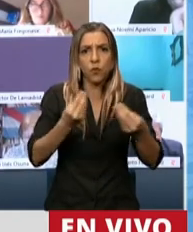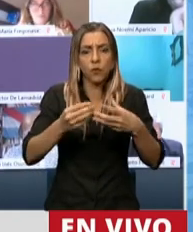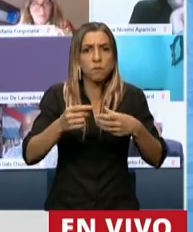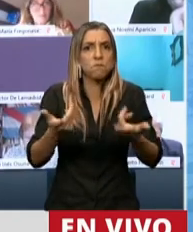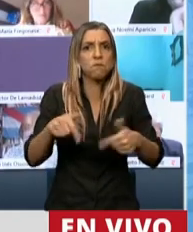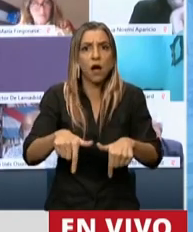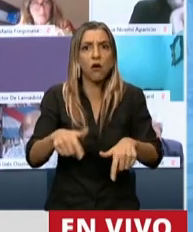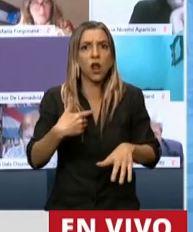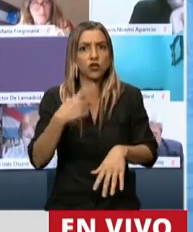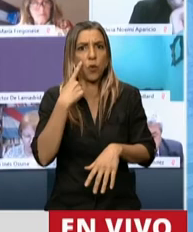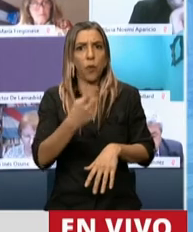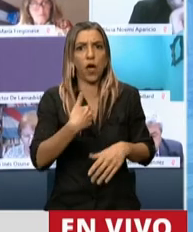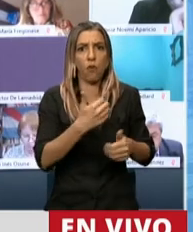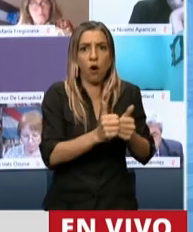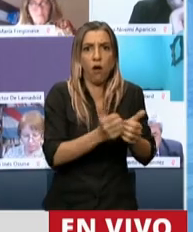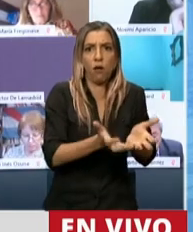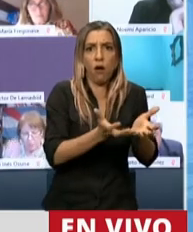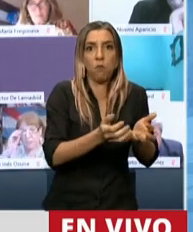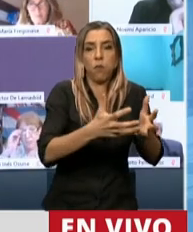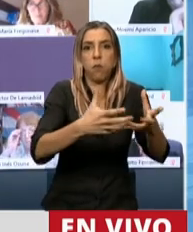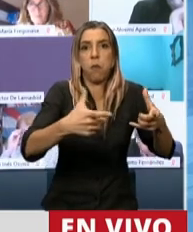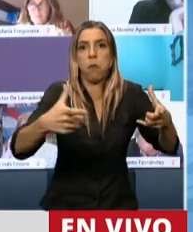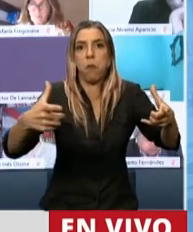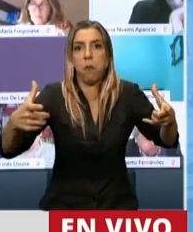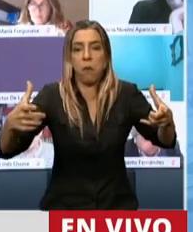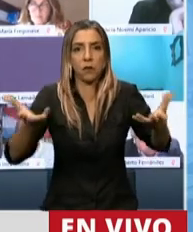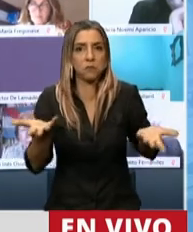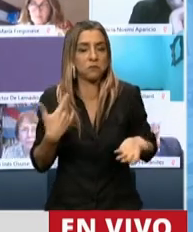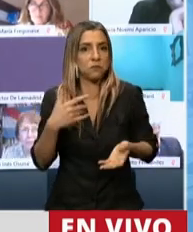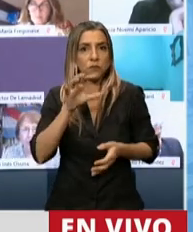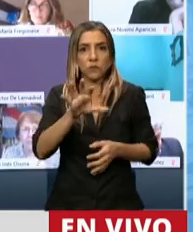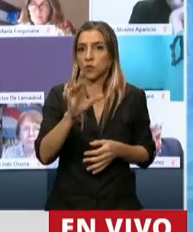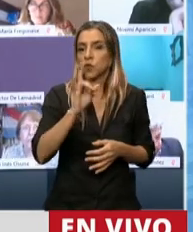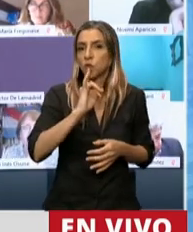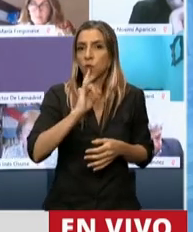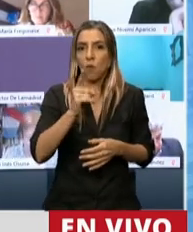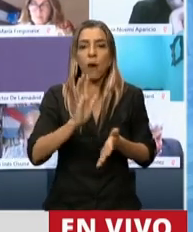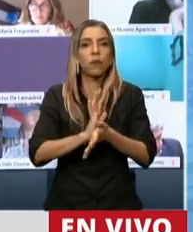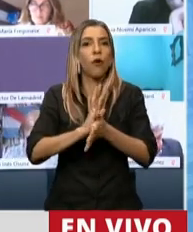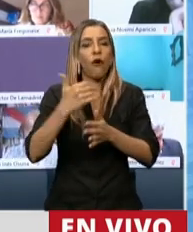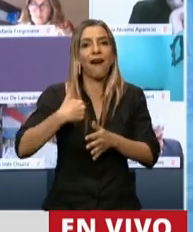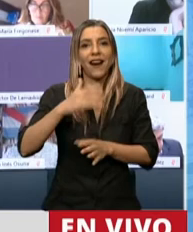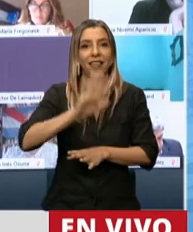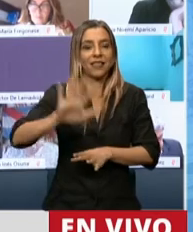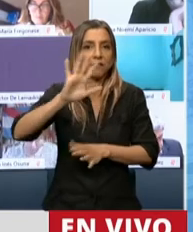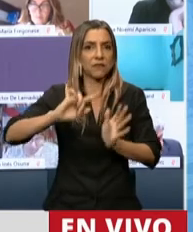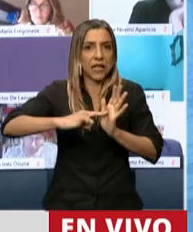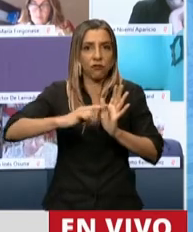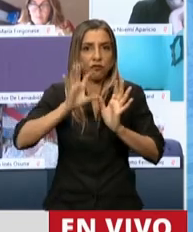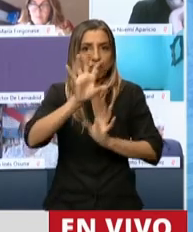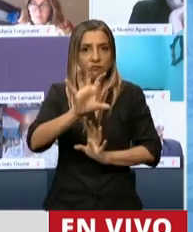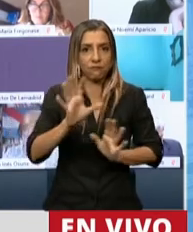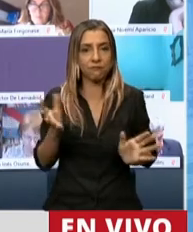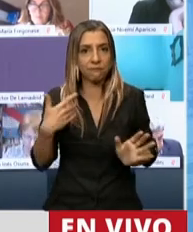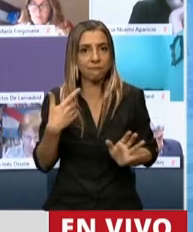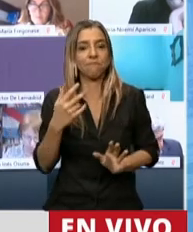Tucumán es el centro de desarrollo del norte argentino y esto está dado fundamentalmente por el capital humano que tenemos,